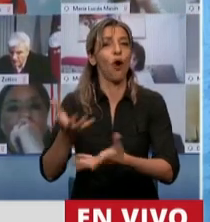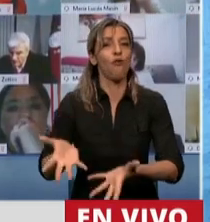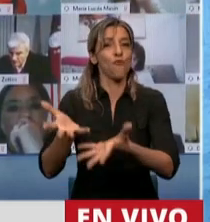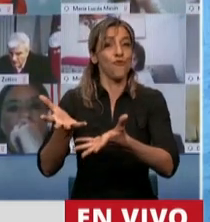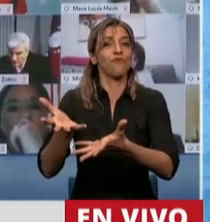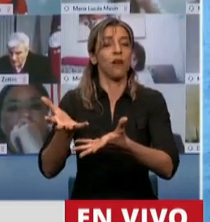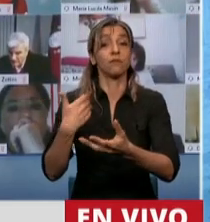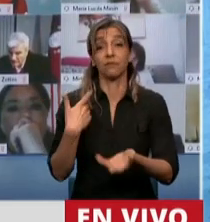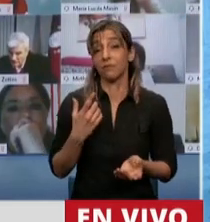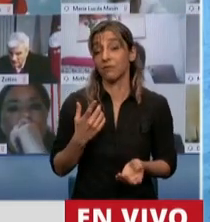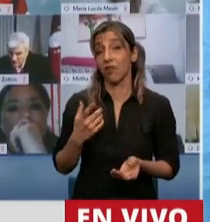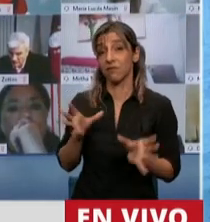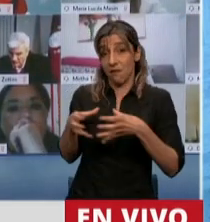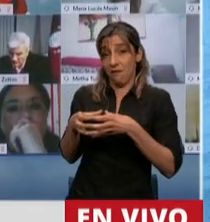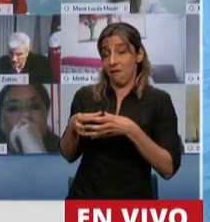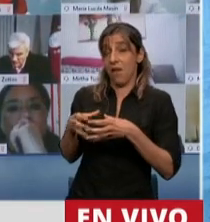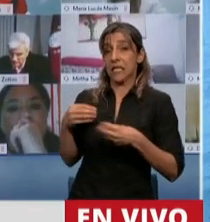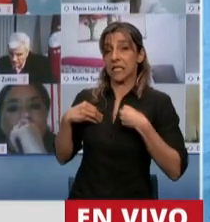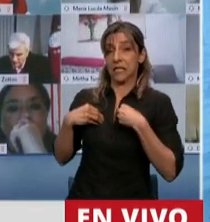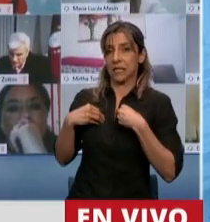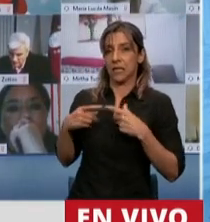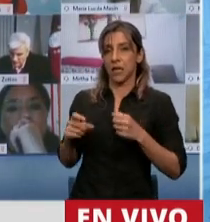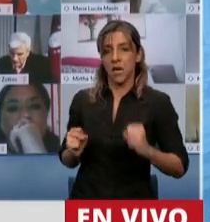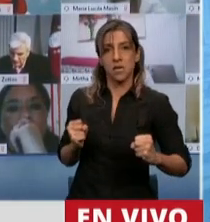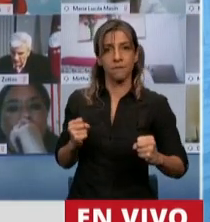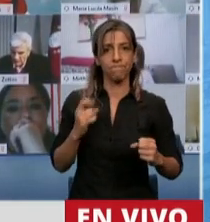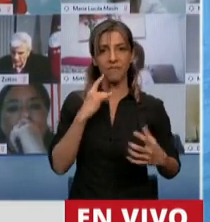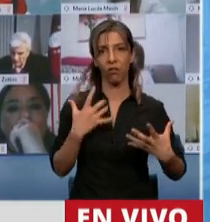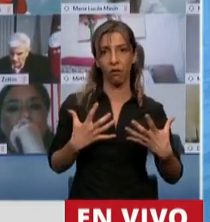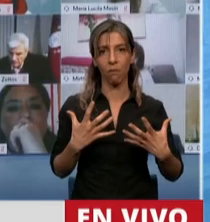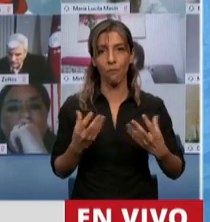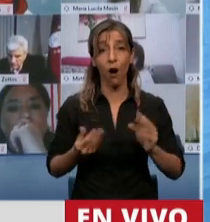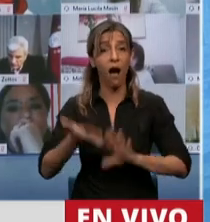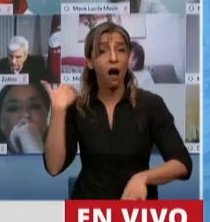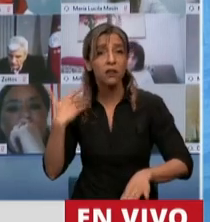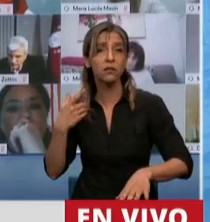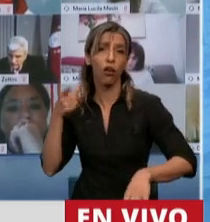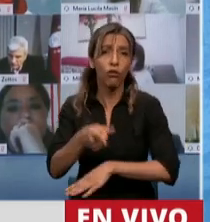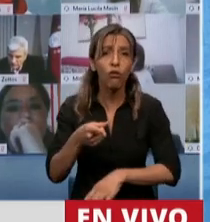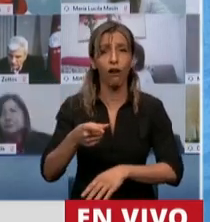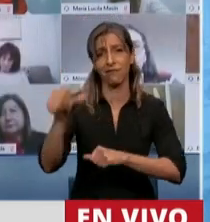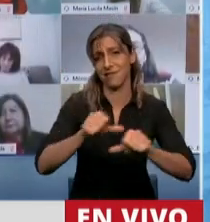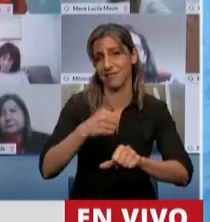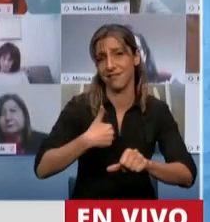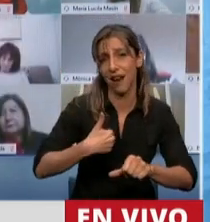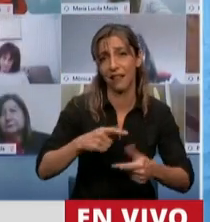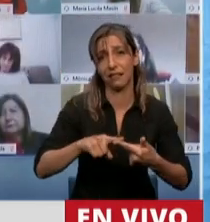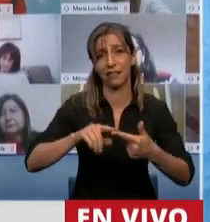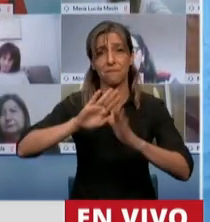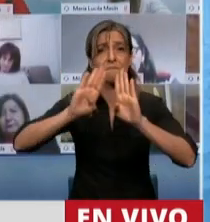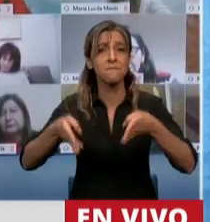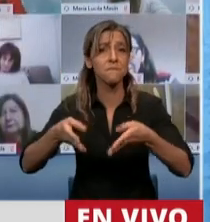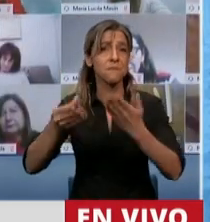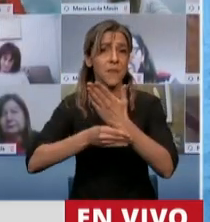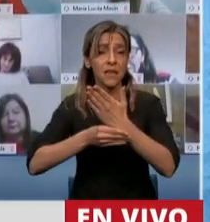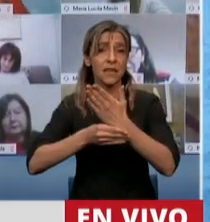a los que no hace mucho tiempo atrás atacaron la ciencia argentina, destruyeron el ministerio,